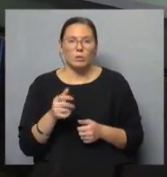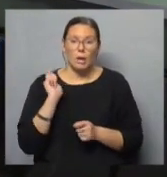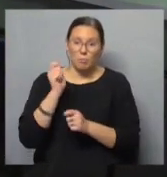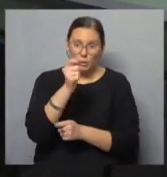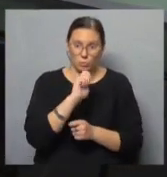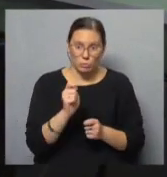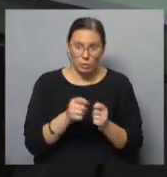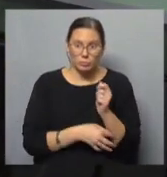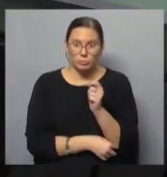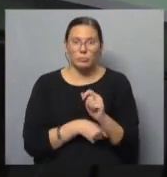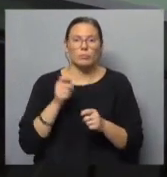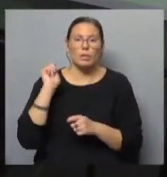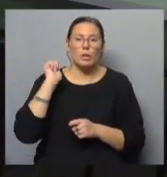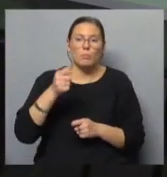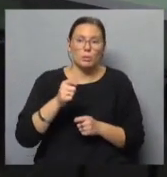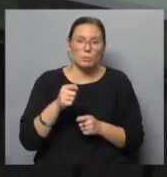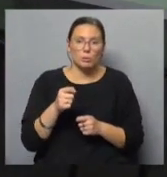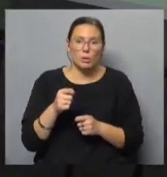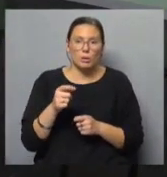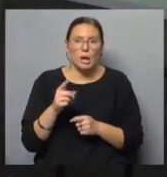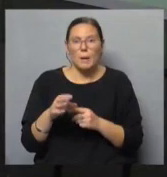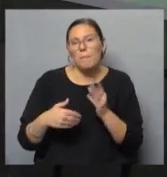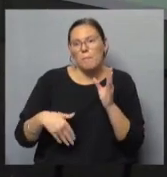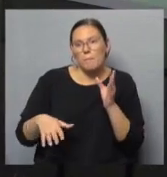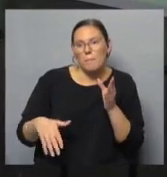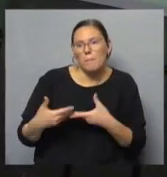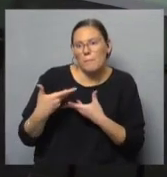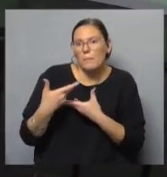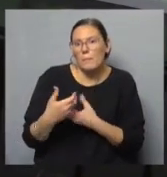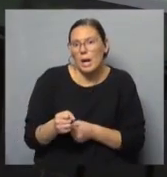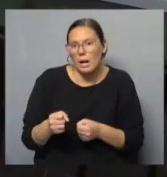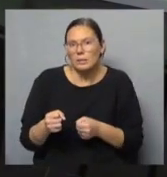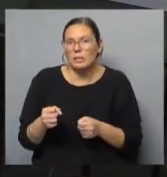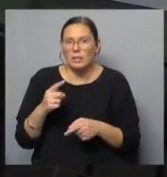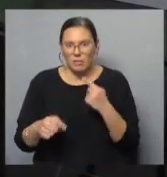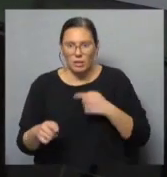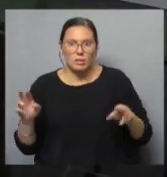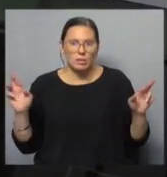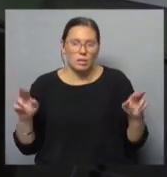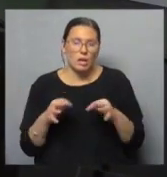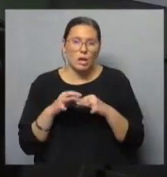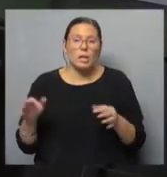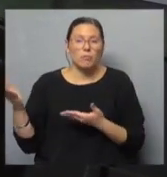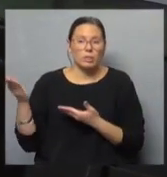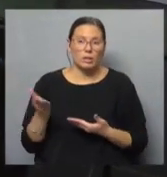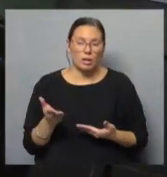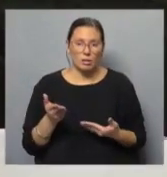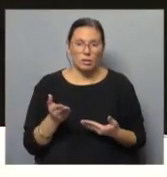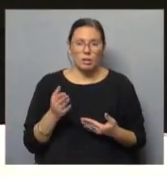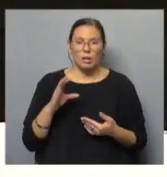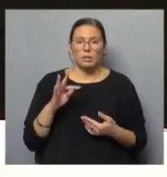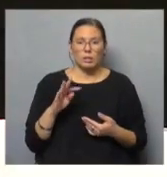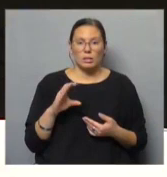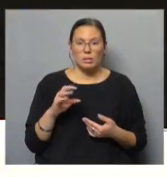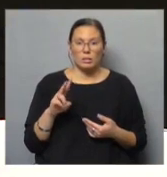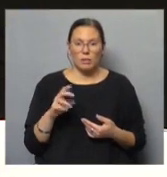Lo cual le suma todo ese lado polirítmico, no sé qué. Y de invitados van a estar los TCB, que son el